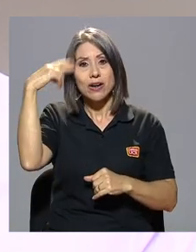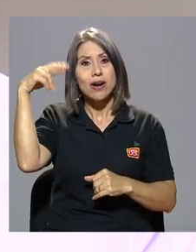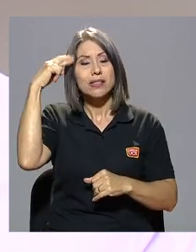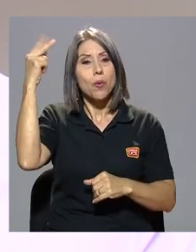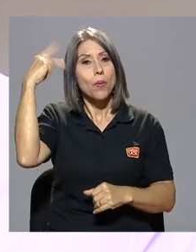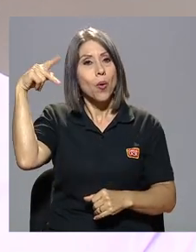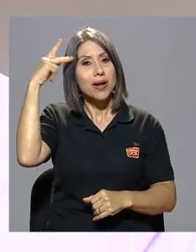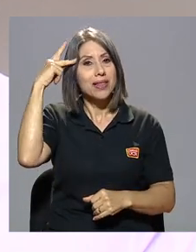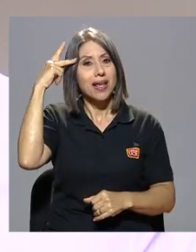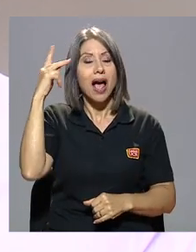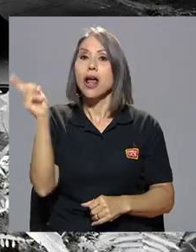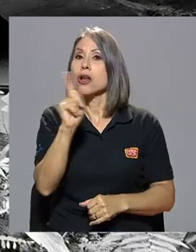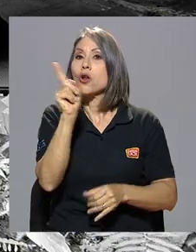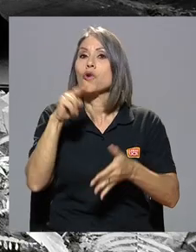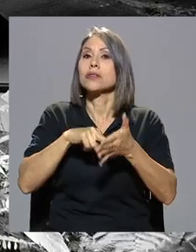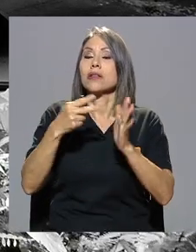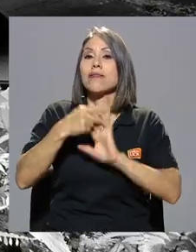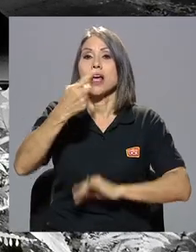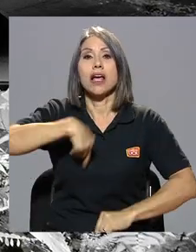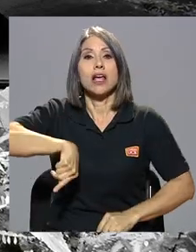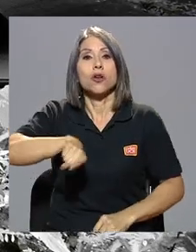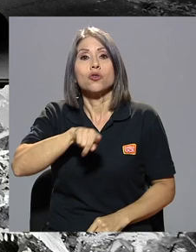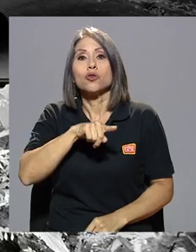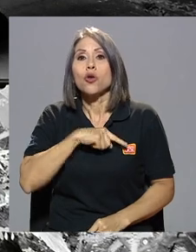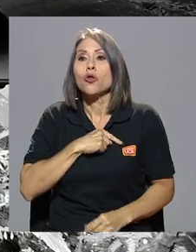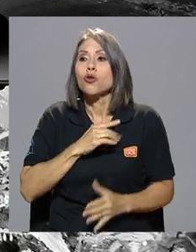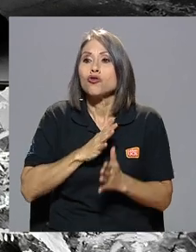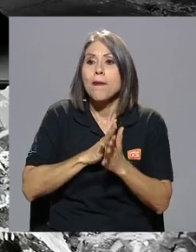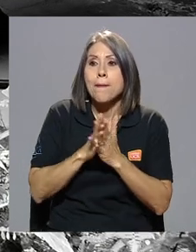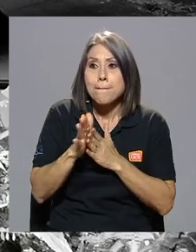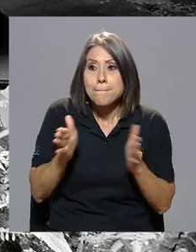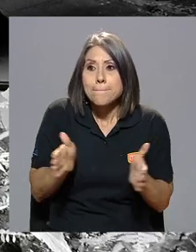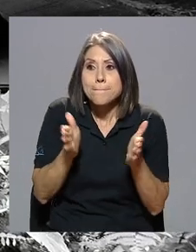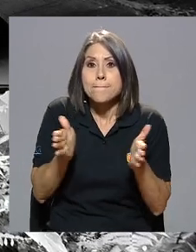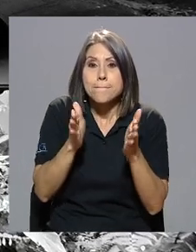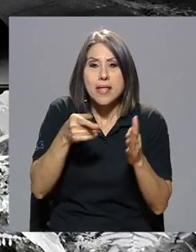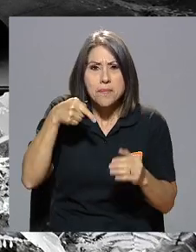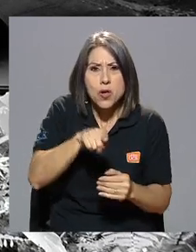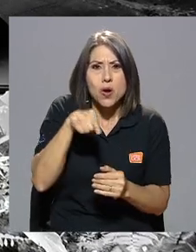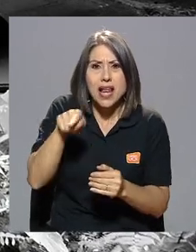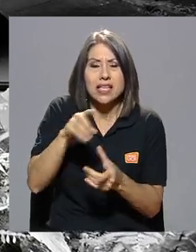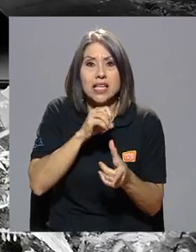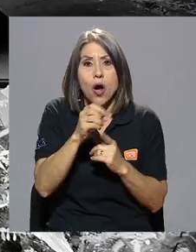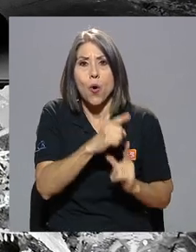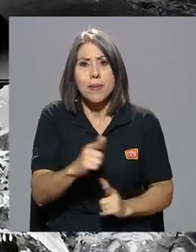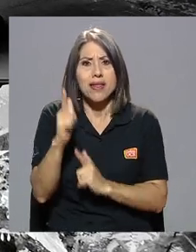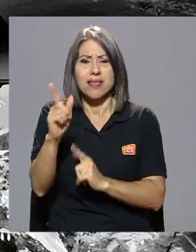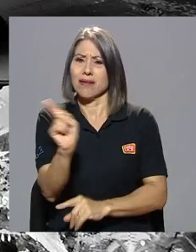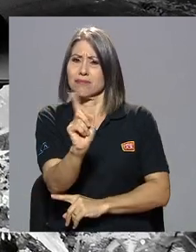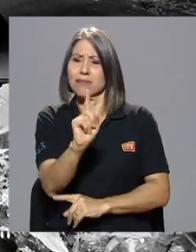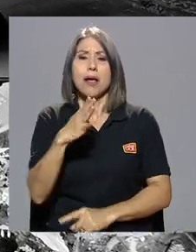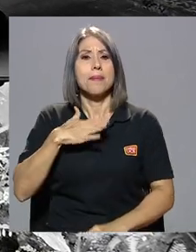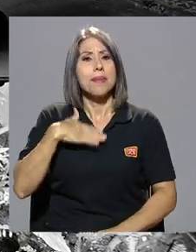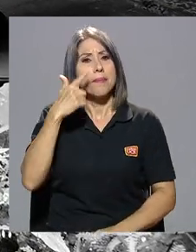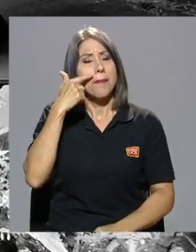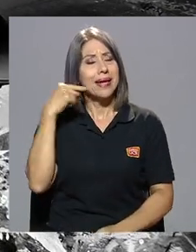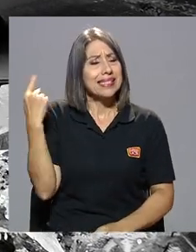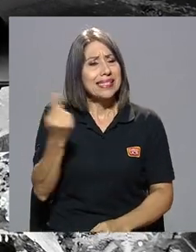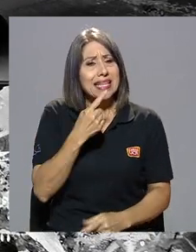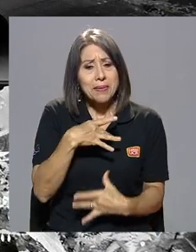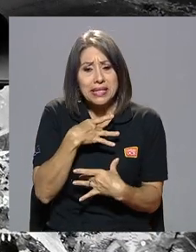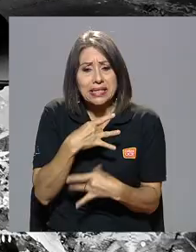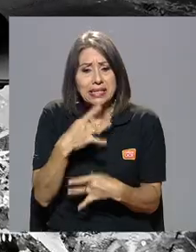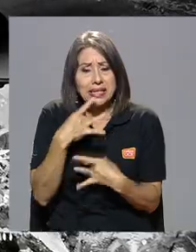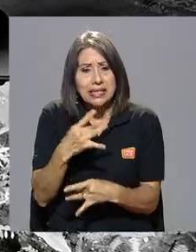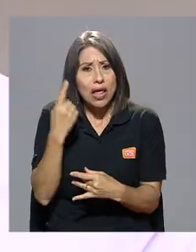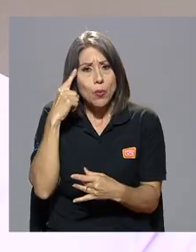era una razón política no porque nosotros privilegiáramos ni la violencia ni lo militar al revés mi padre sigo definiéndolo como